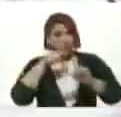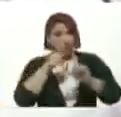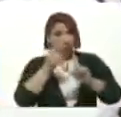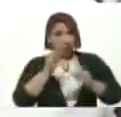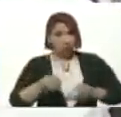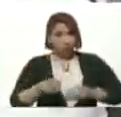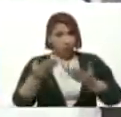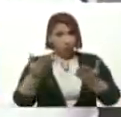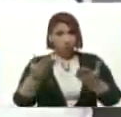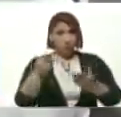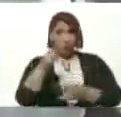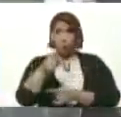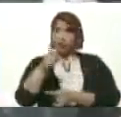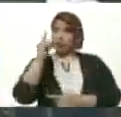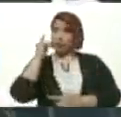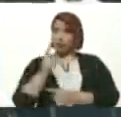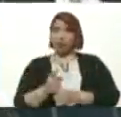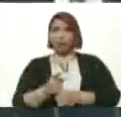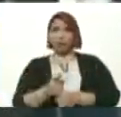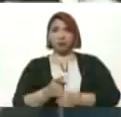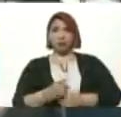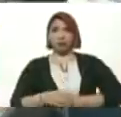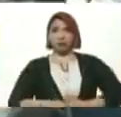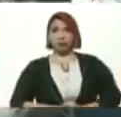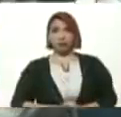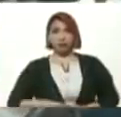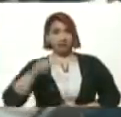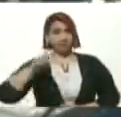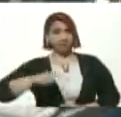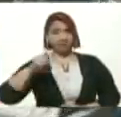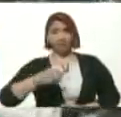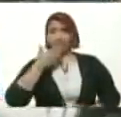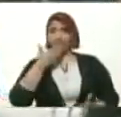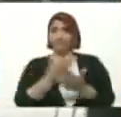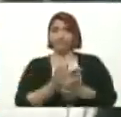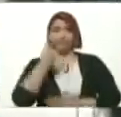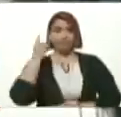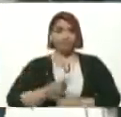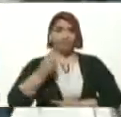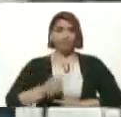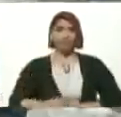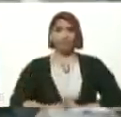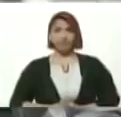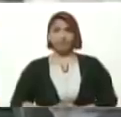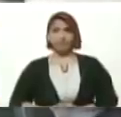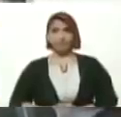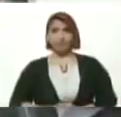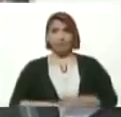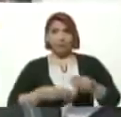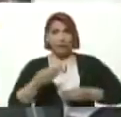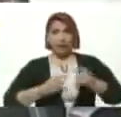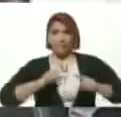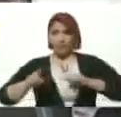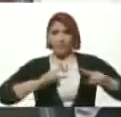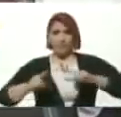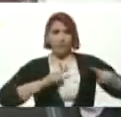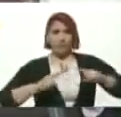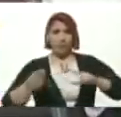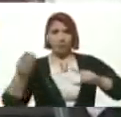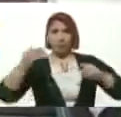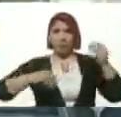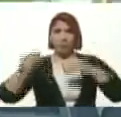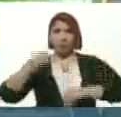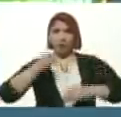Usted me cumple Lo que necesite Me lo pide Pero vamos Además hay ideas